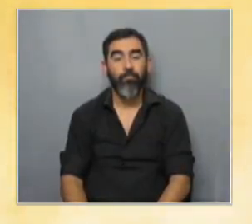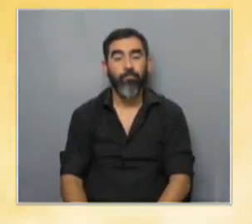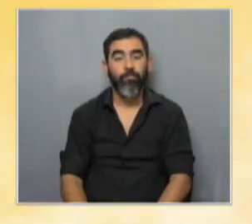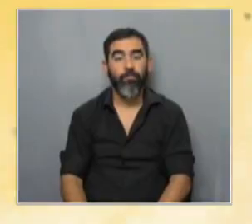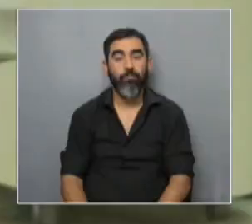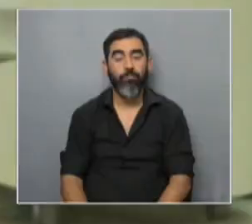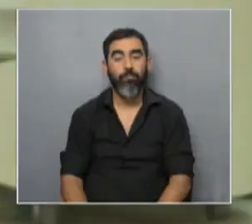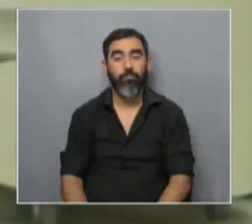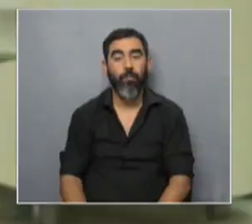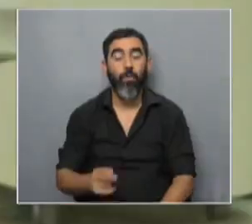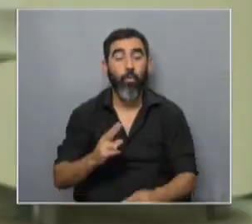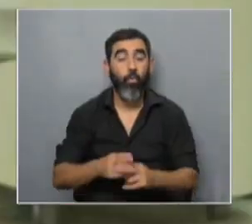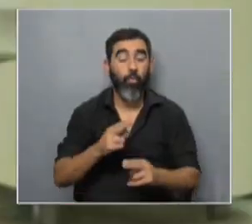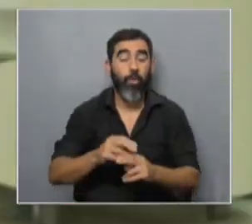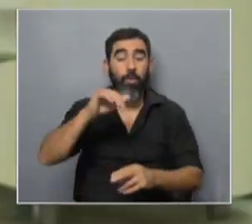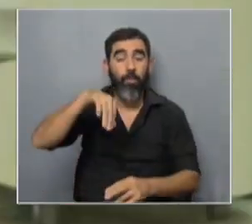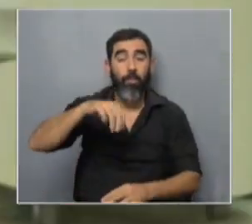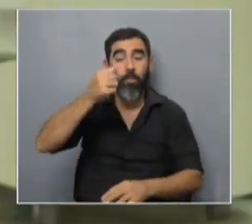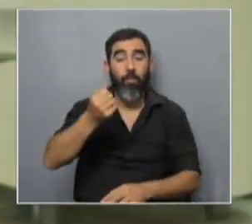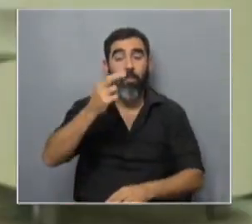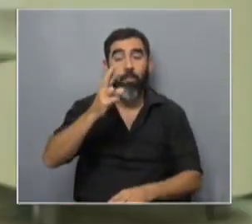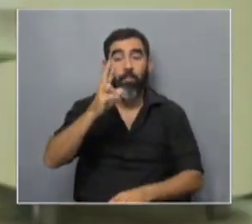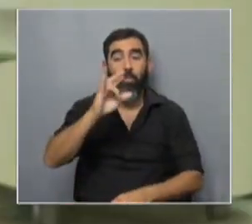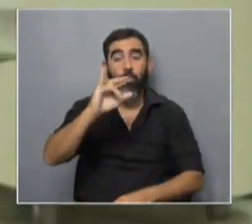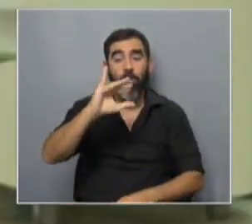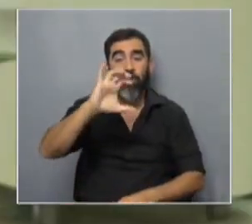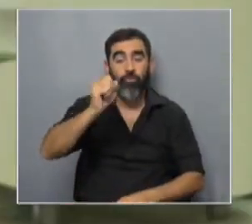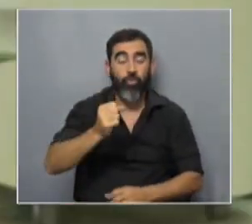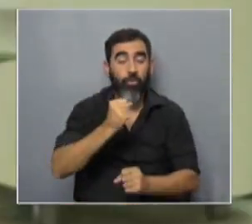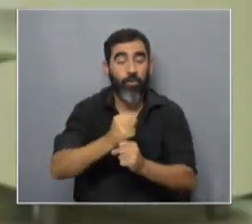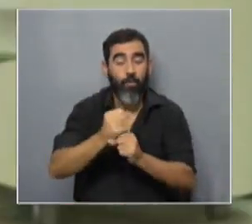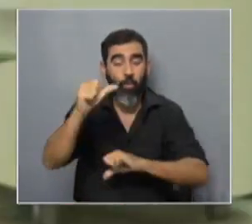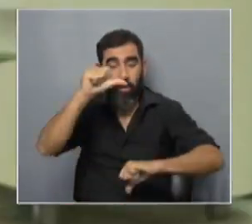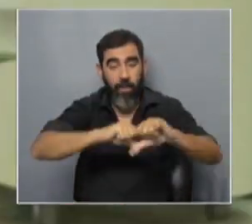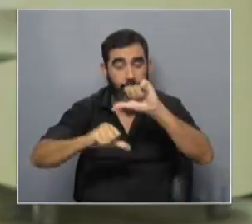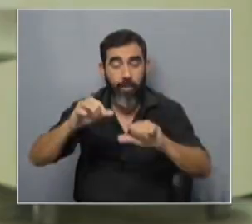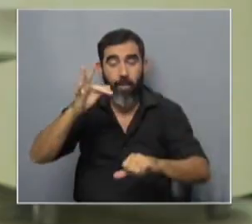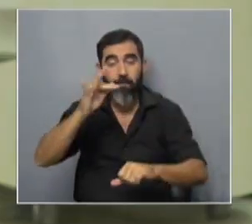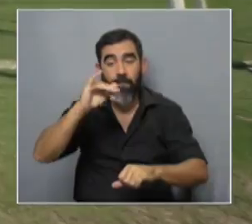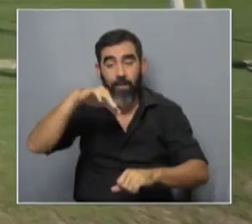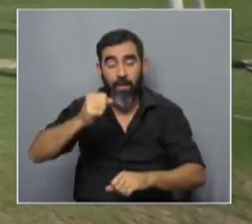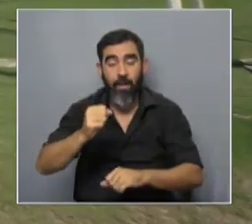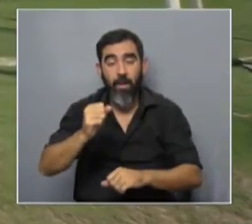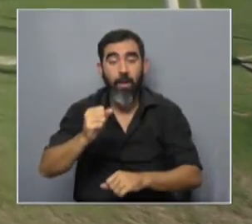mi nombre es Mauricio Silvera trabajo en el área de química fina en el polo tecnológico de Pando